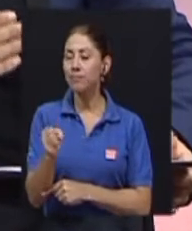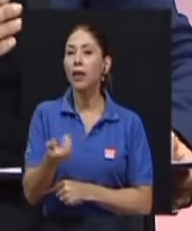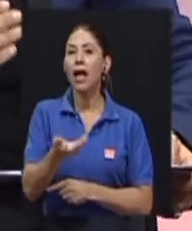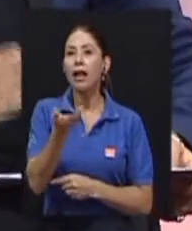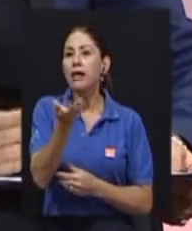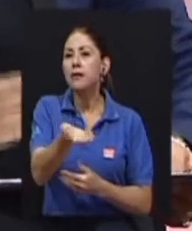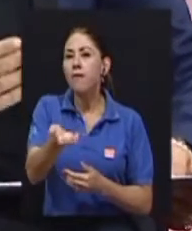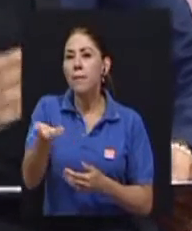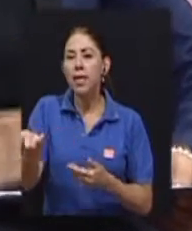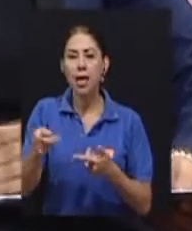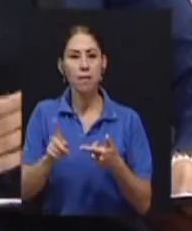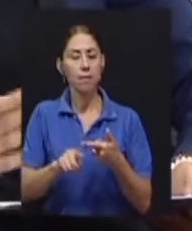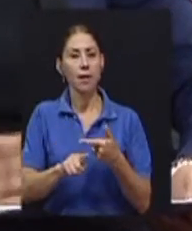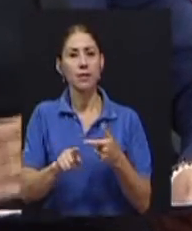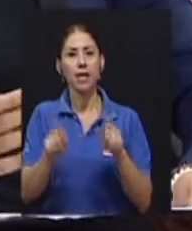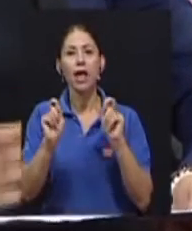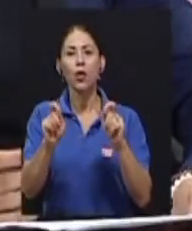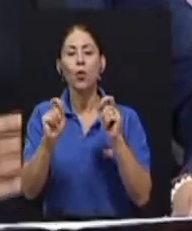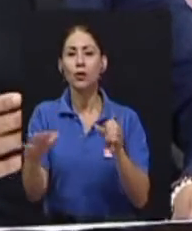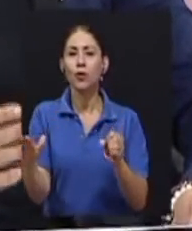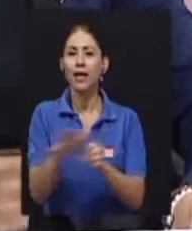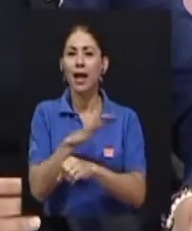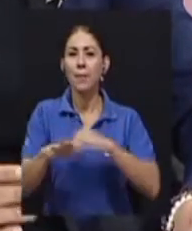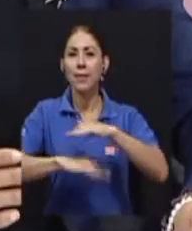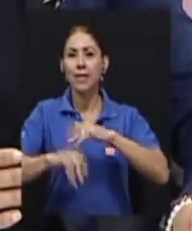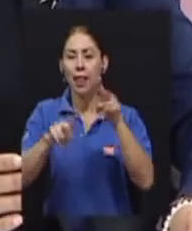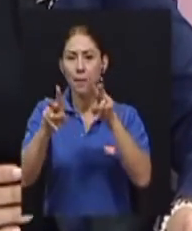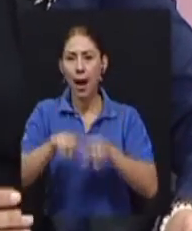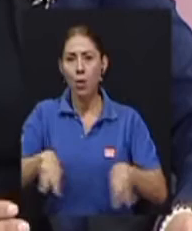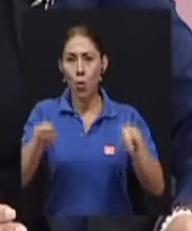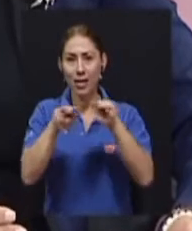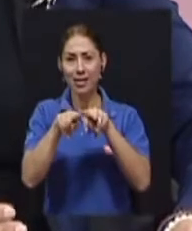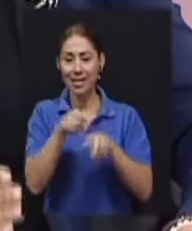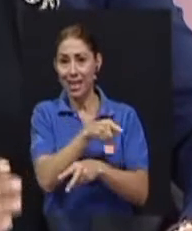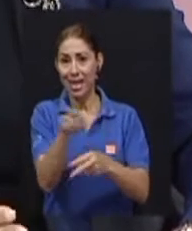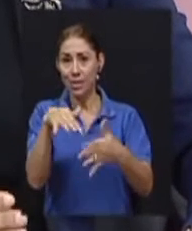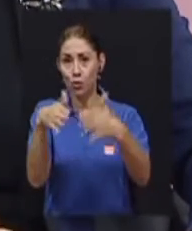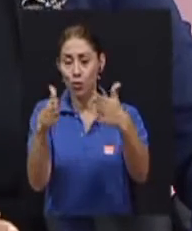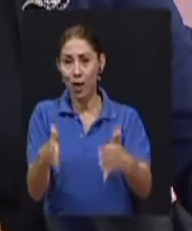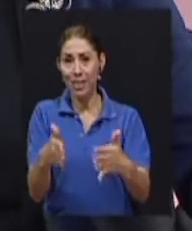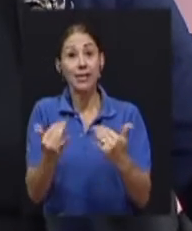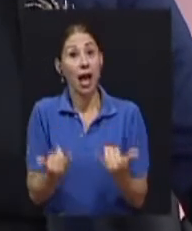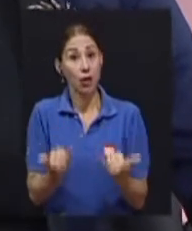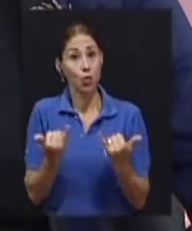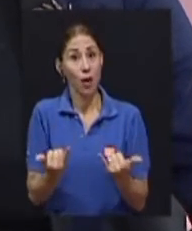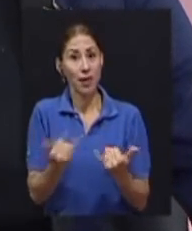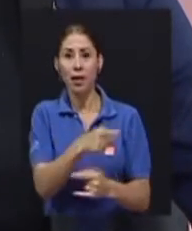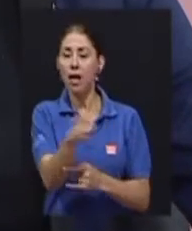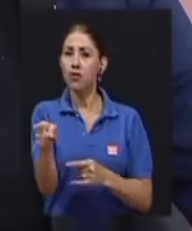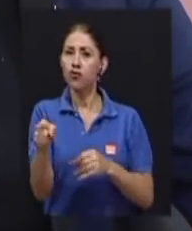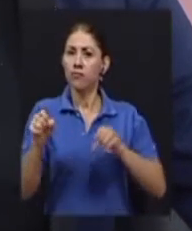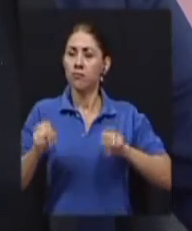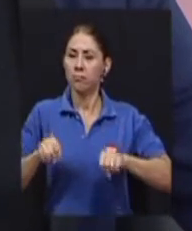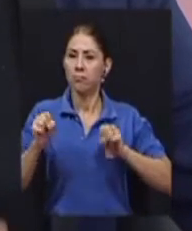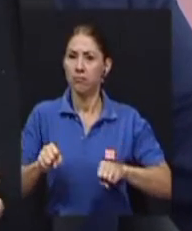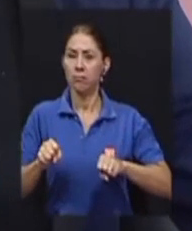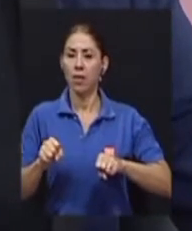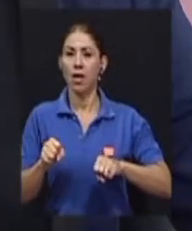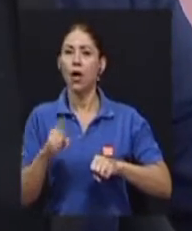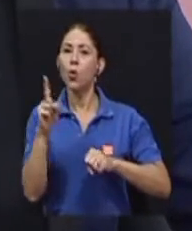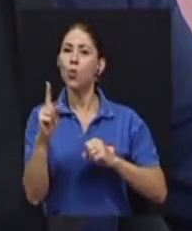la educación integral basada en valores que reciben nuestros estudiantes actualmente los capacita y los tienen un nivel